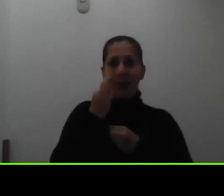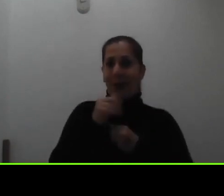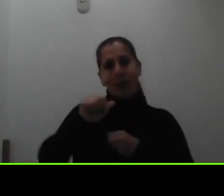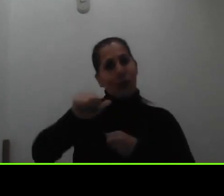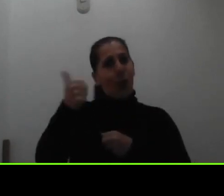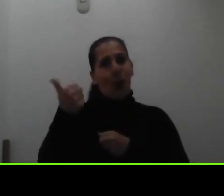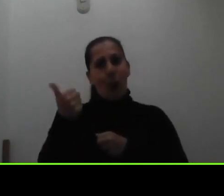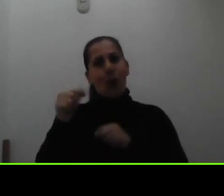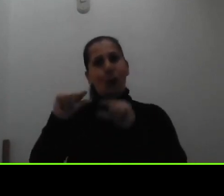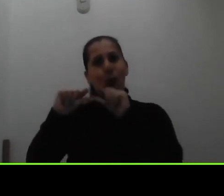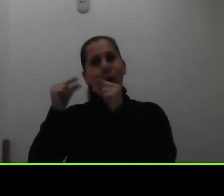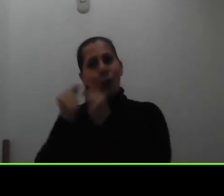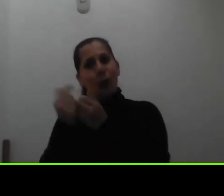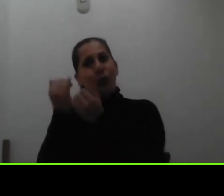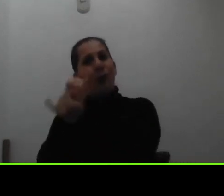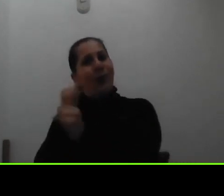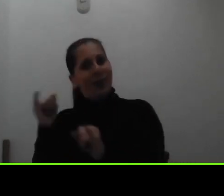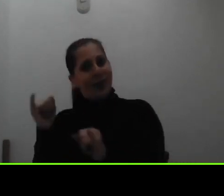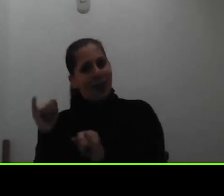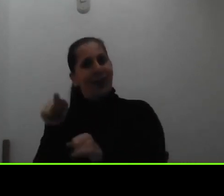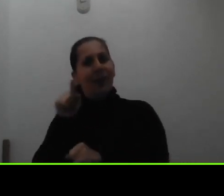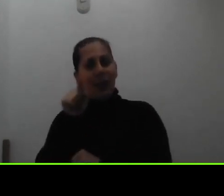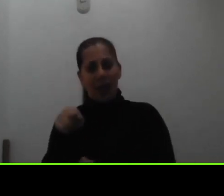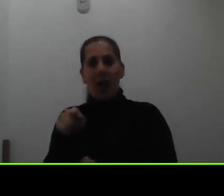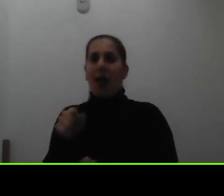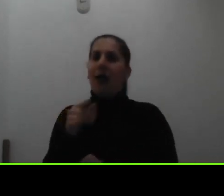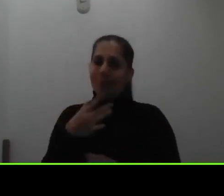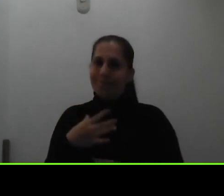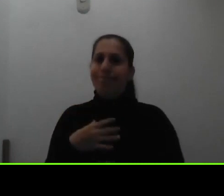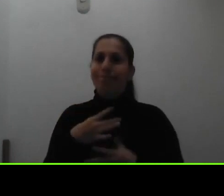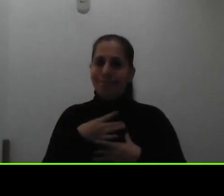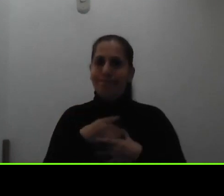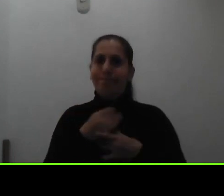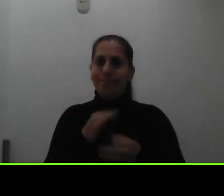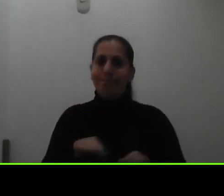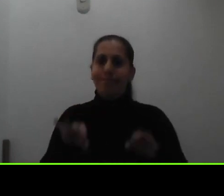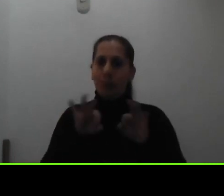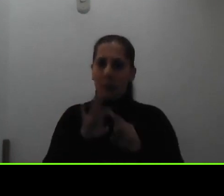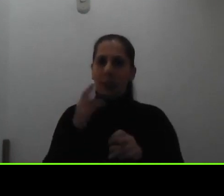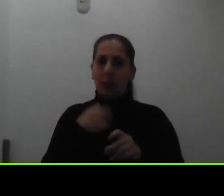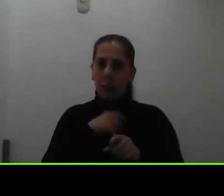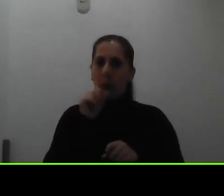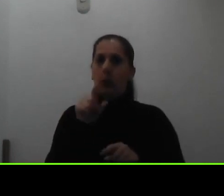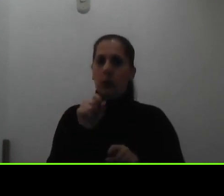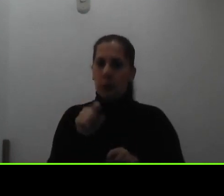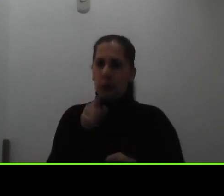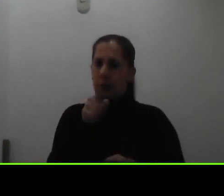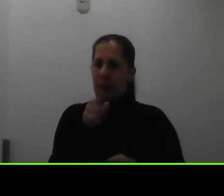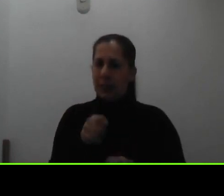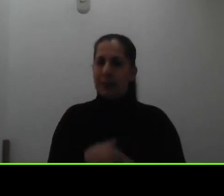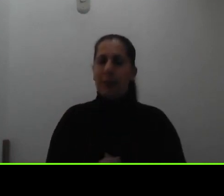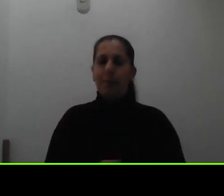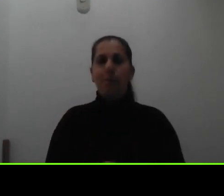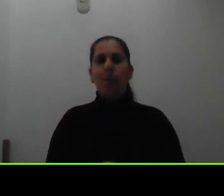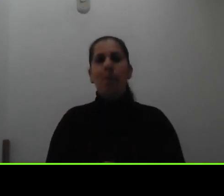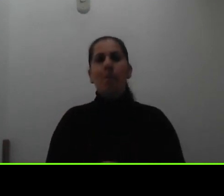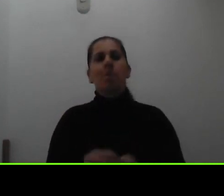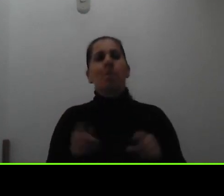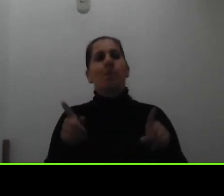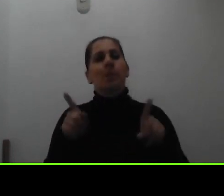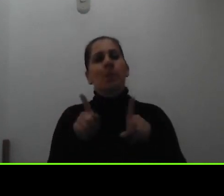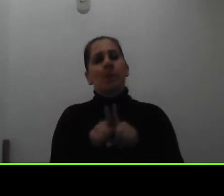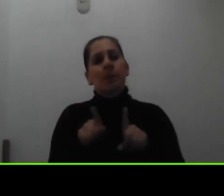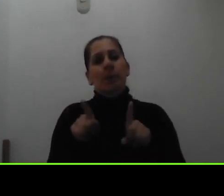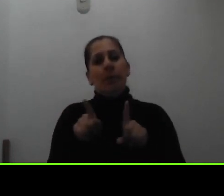independientes eso es importante porque hay varias preguntas nos preguntan también